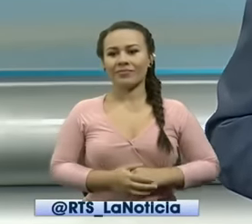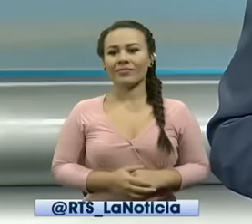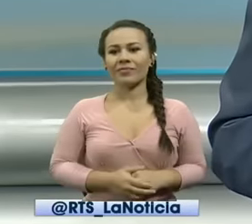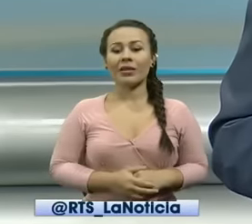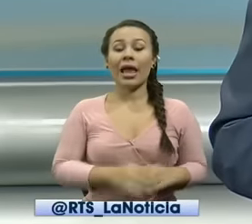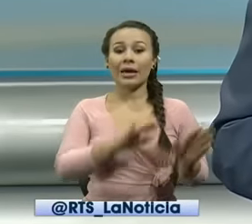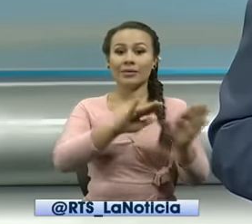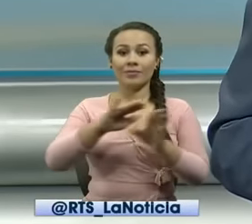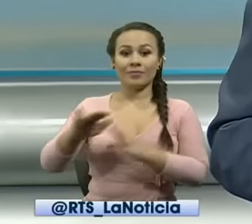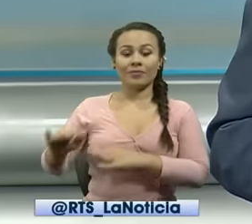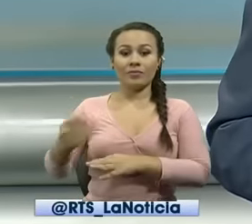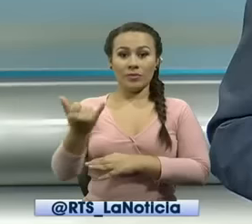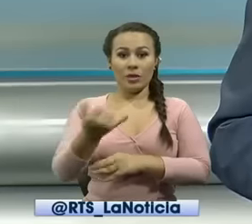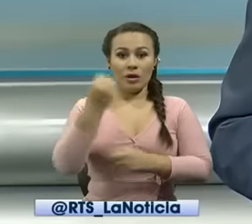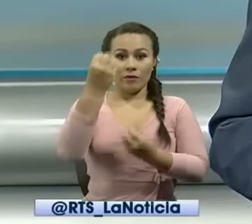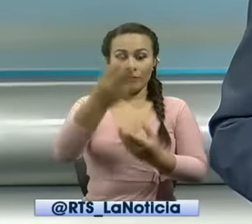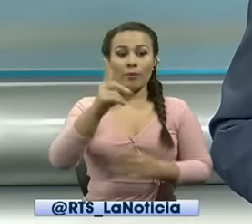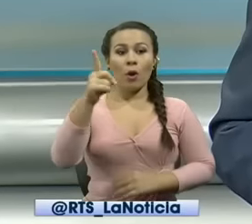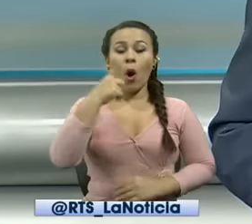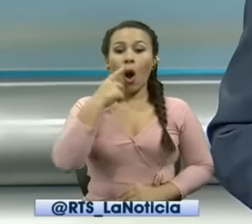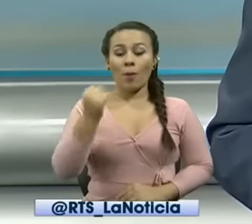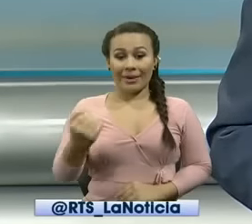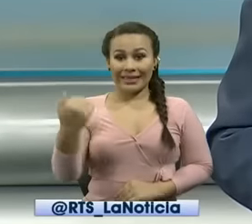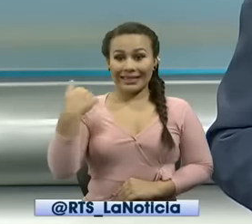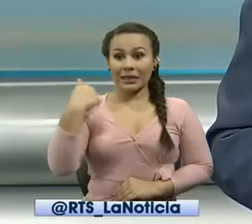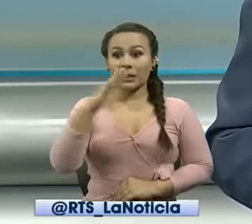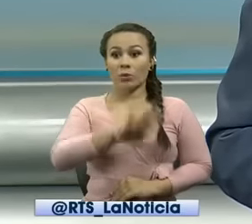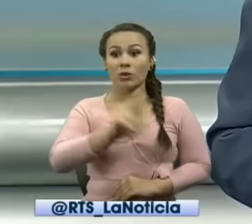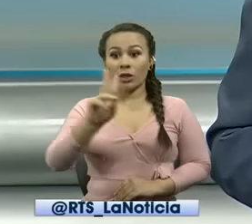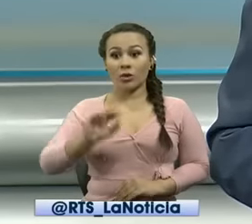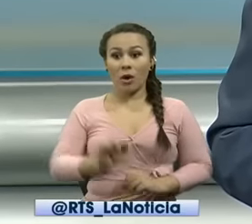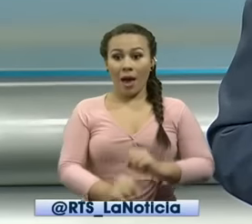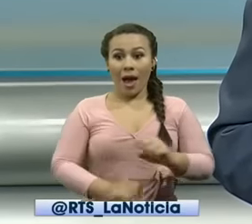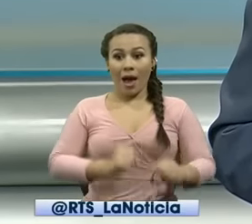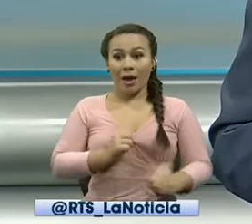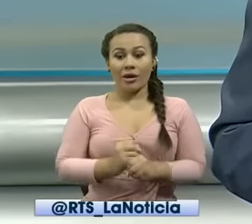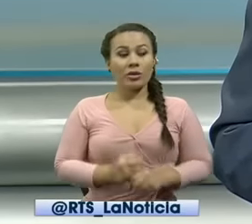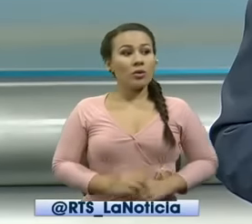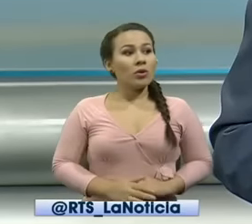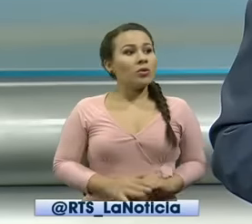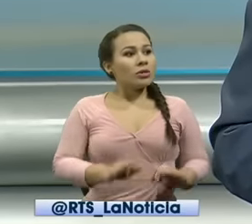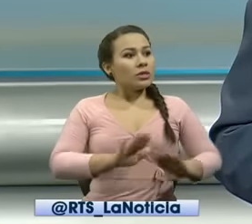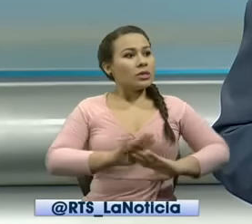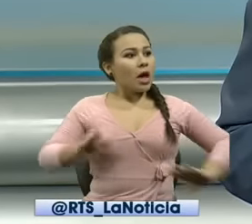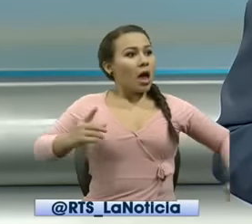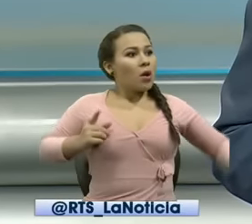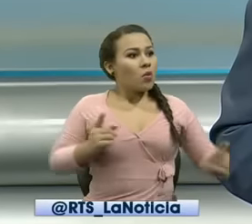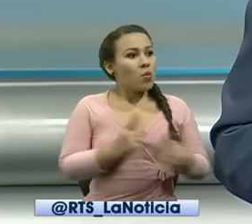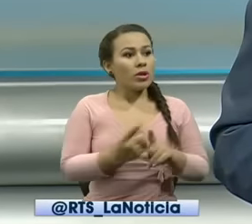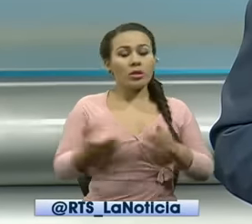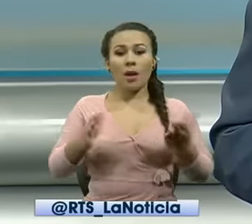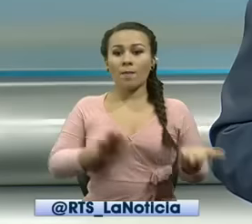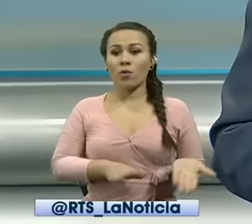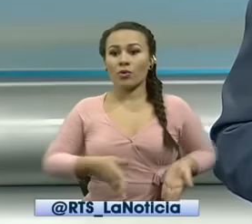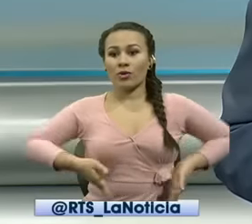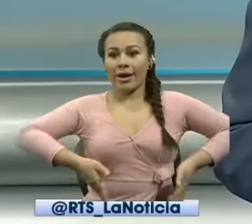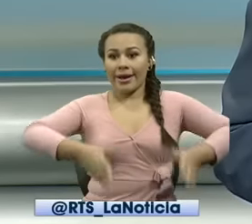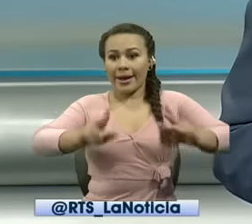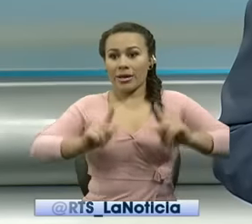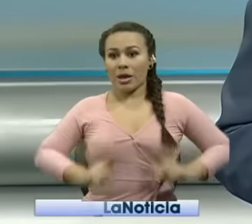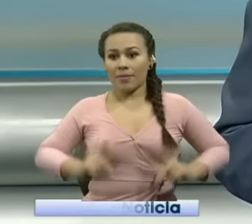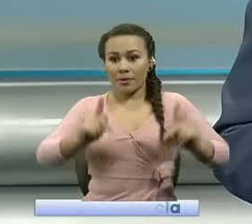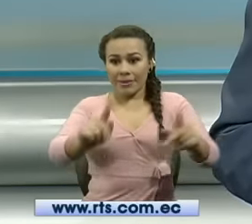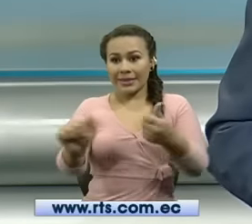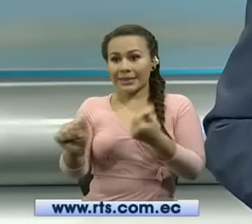ahora les informamos que un hombre de aproximadamente 52 años de edad apareció sin vida en un tramo de la vía perimetral a pocos